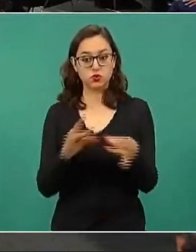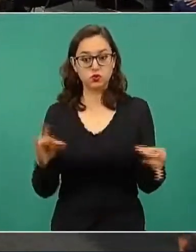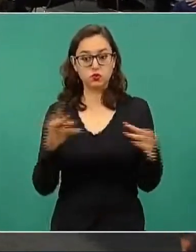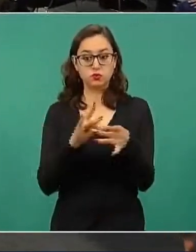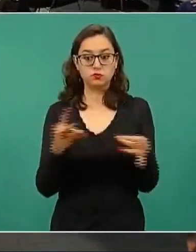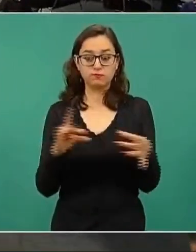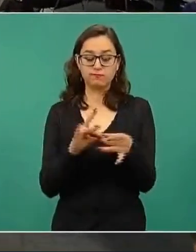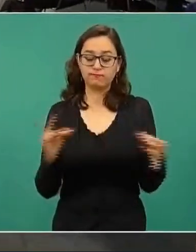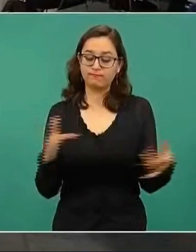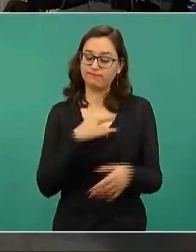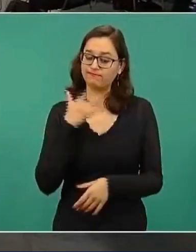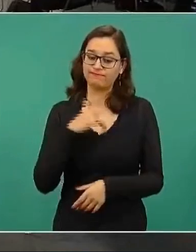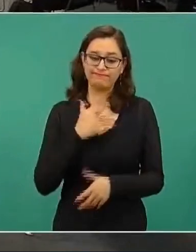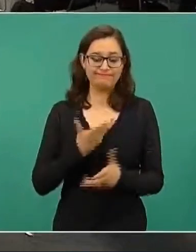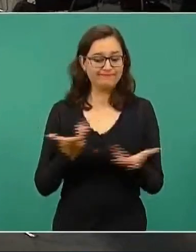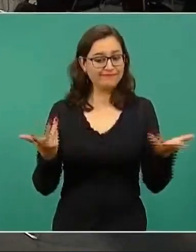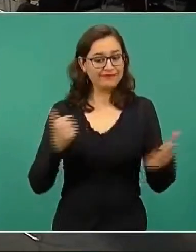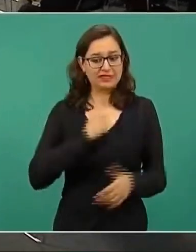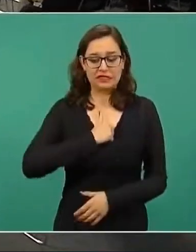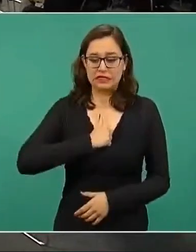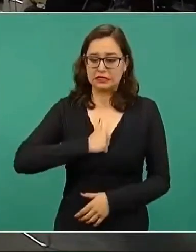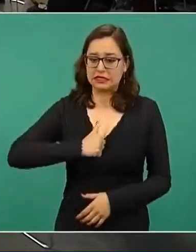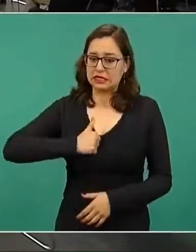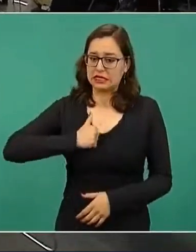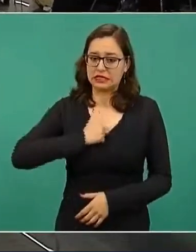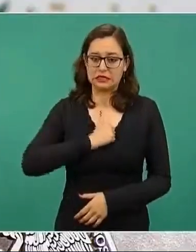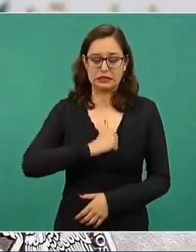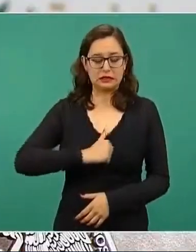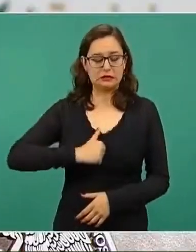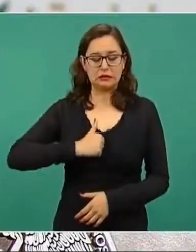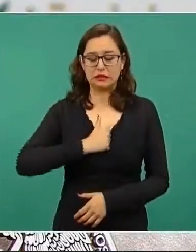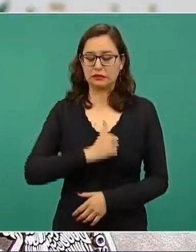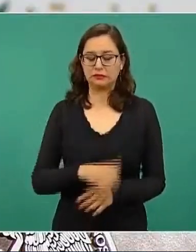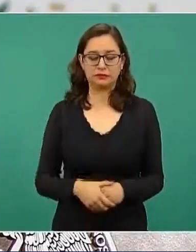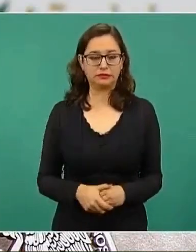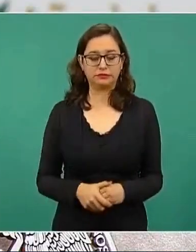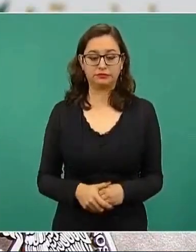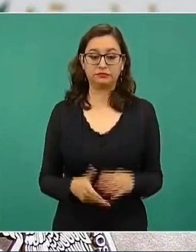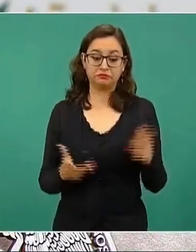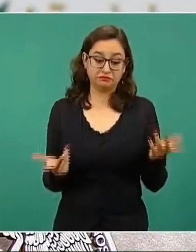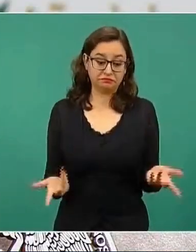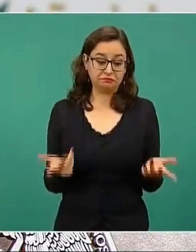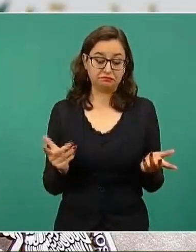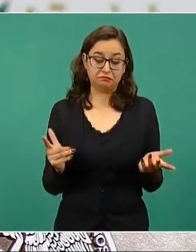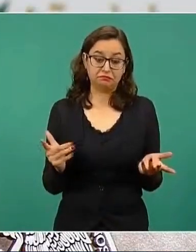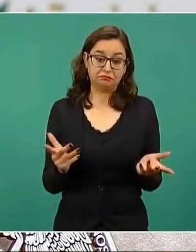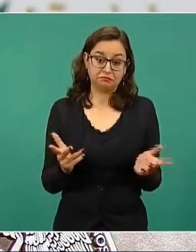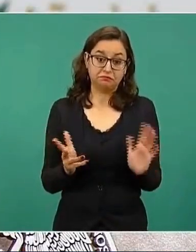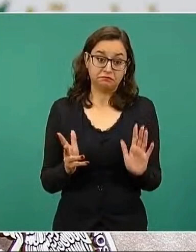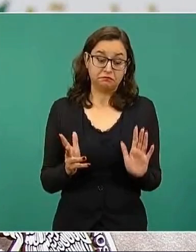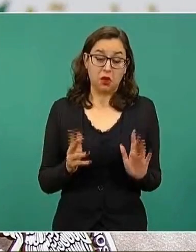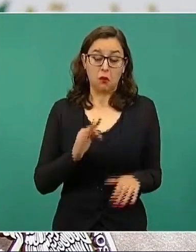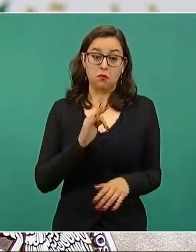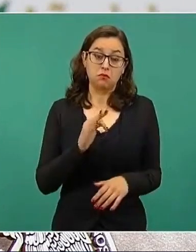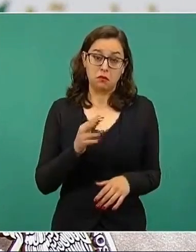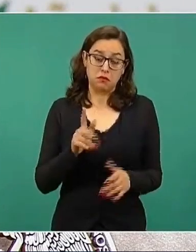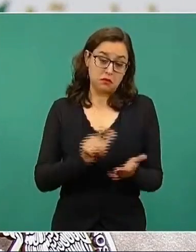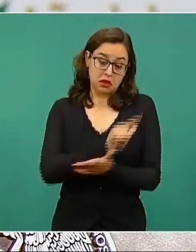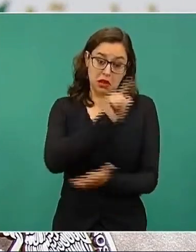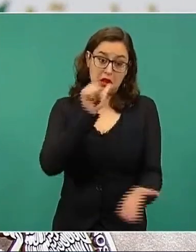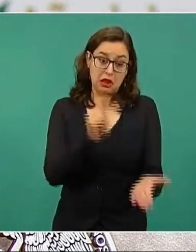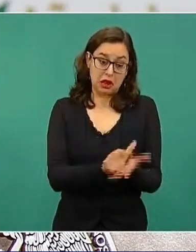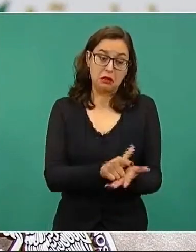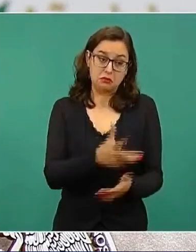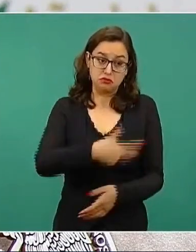desafortunado que se busque, desde luego es legal y es legítima la búsqueda de una